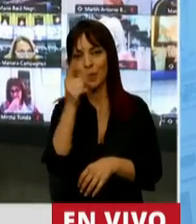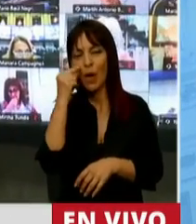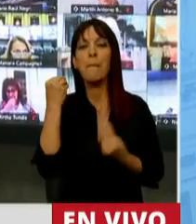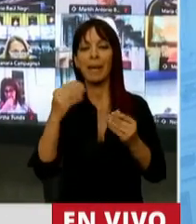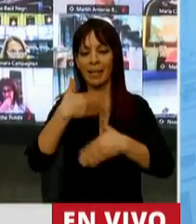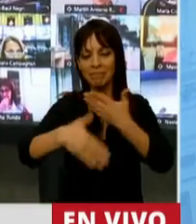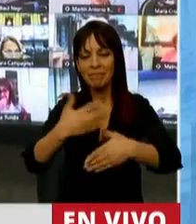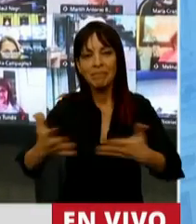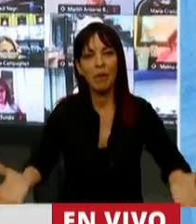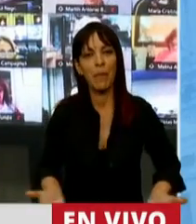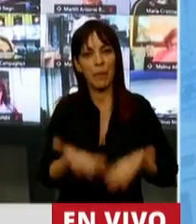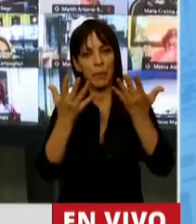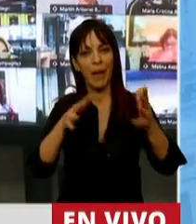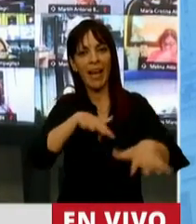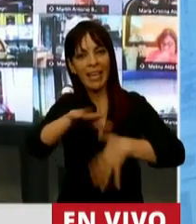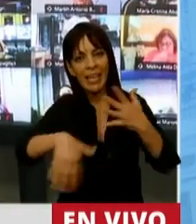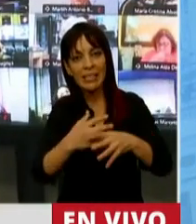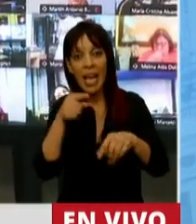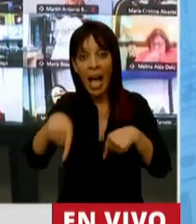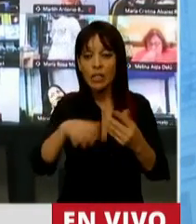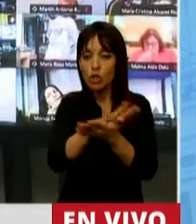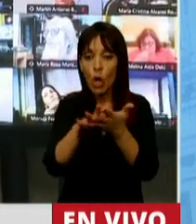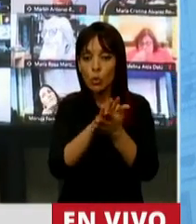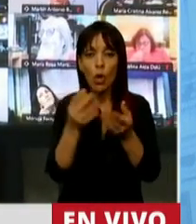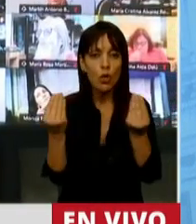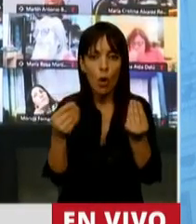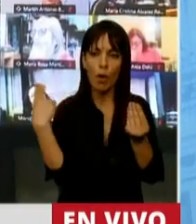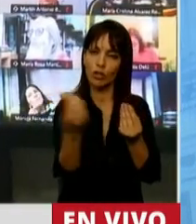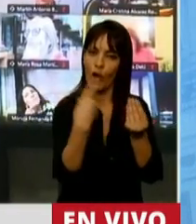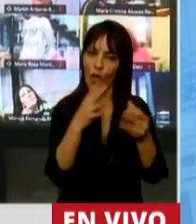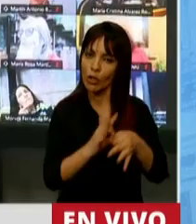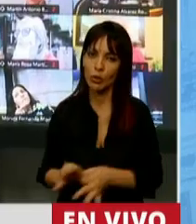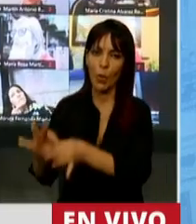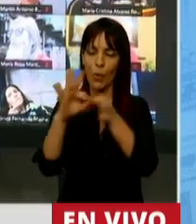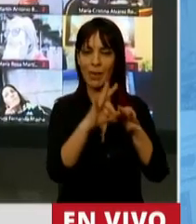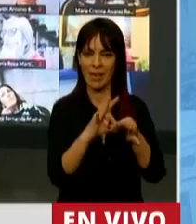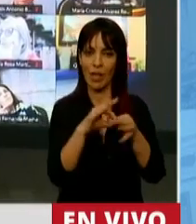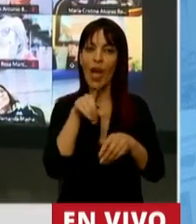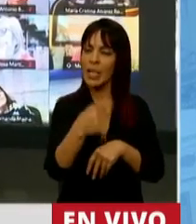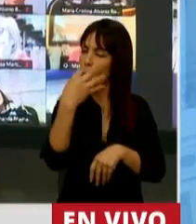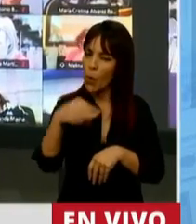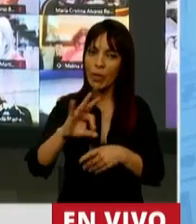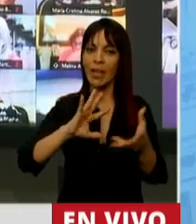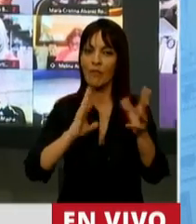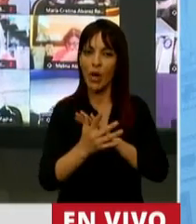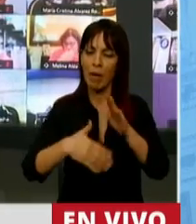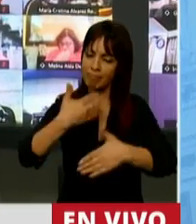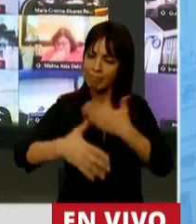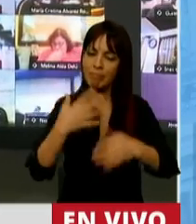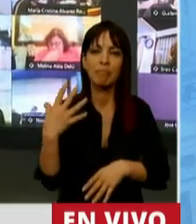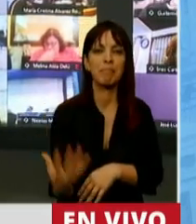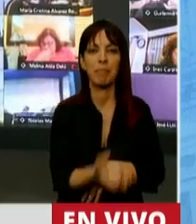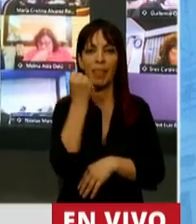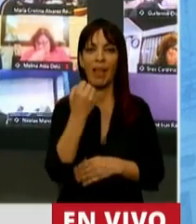adelante de esta crisis. A esta solución la tenemos que vergar entre todos. Esa es la única manera que vamos a lograr